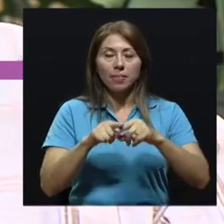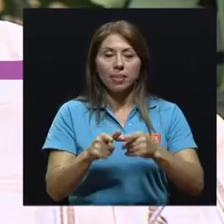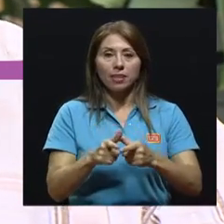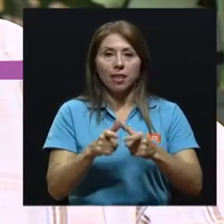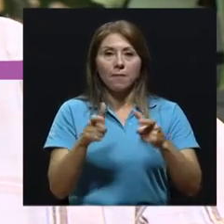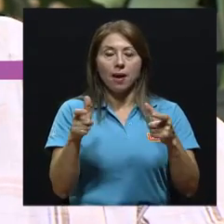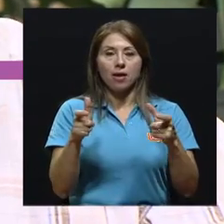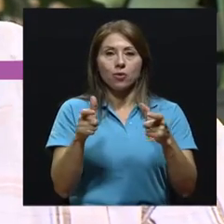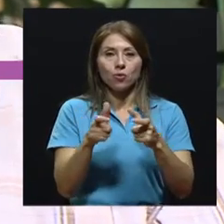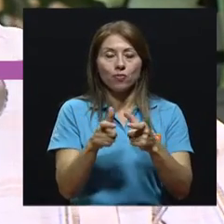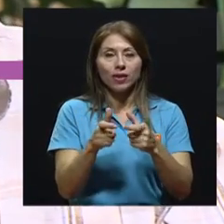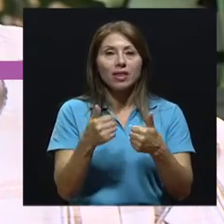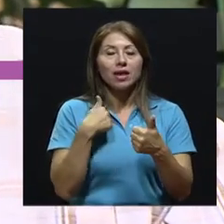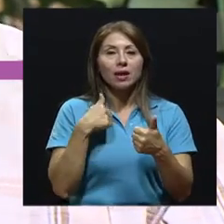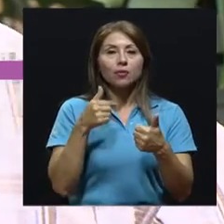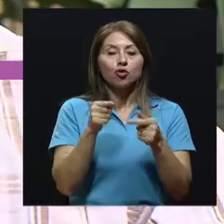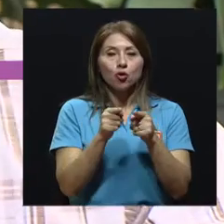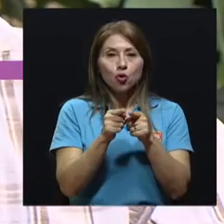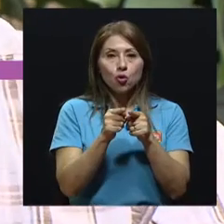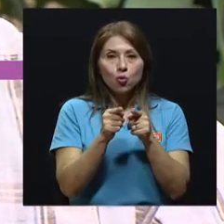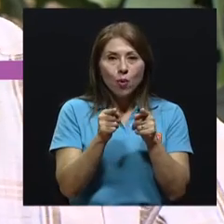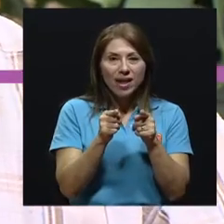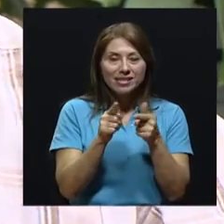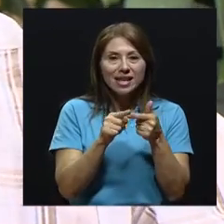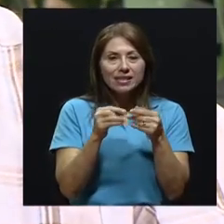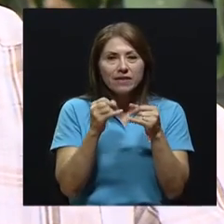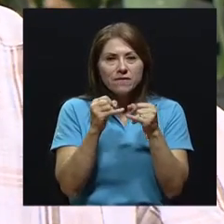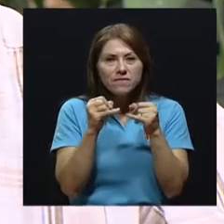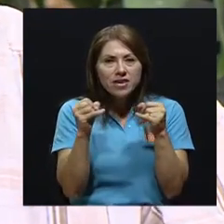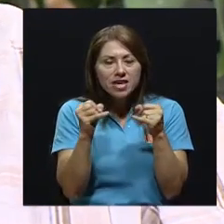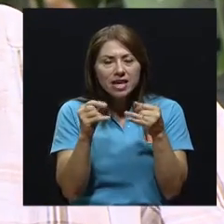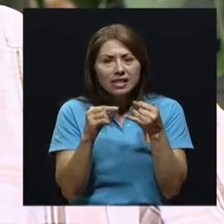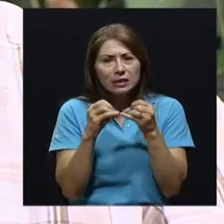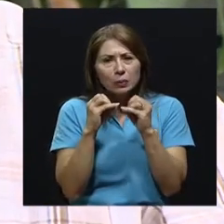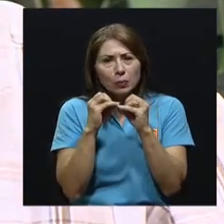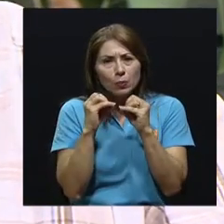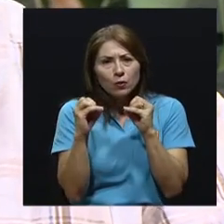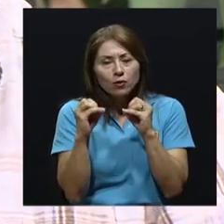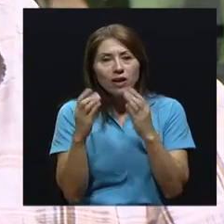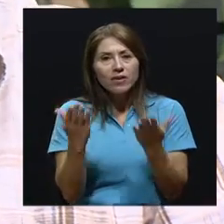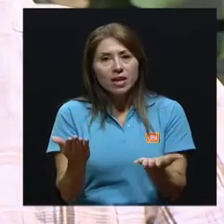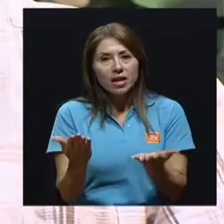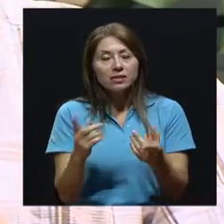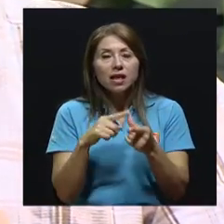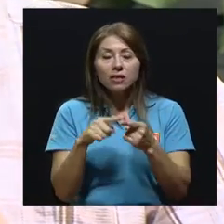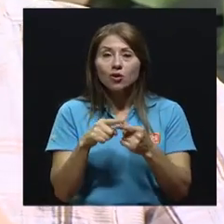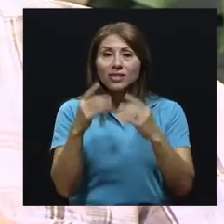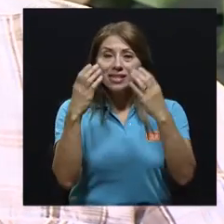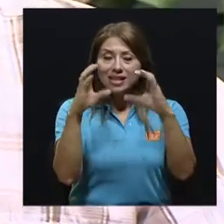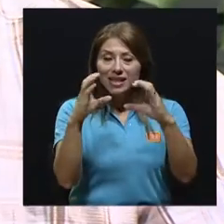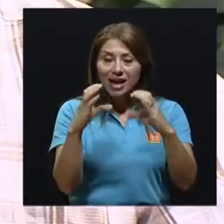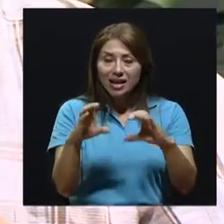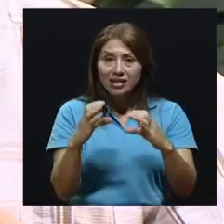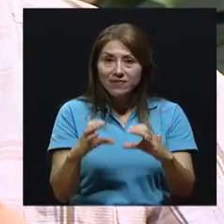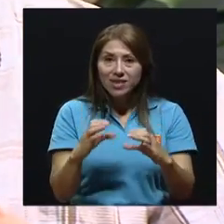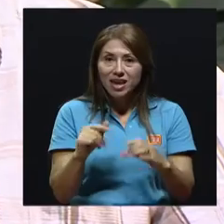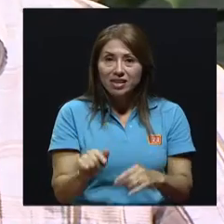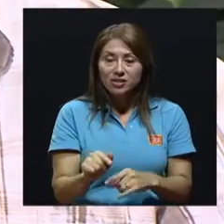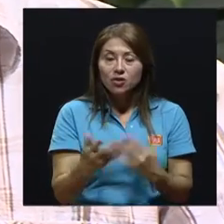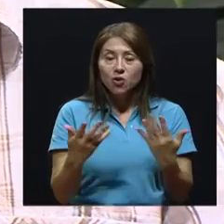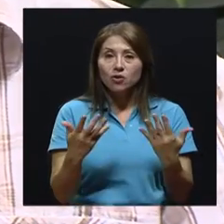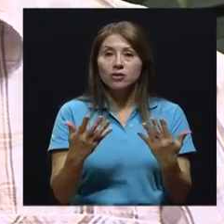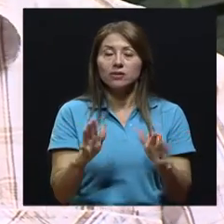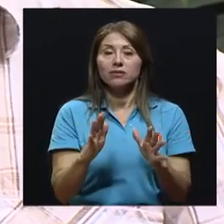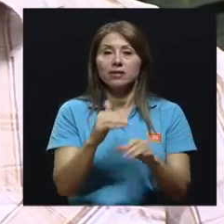Vamos a tener partículas gruesas, finas, ultrafinas. Entonces, esa clasificación, bueno, por convención y por lo que se ha estudiado en los últimos